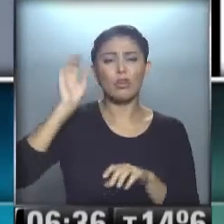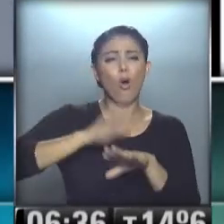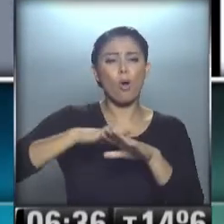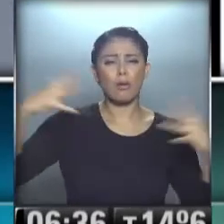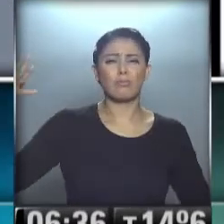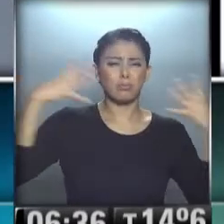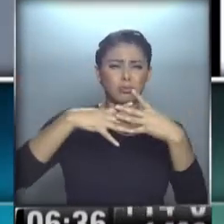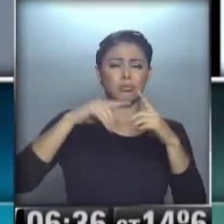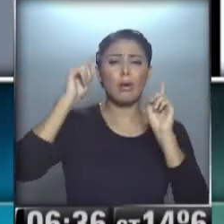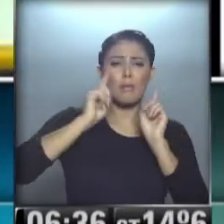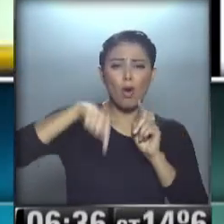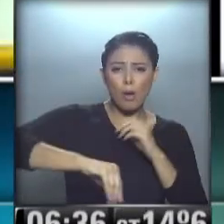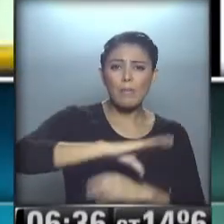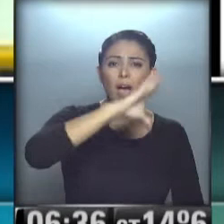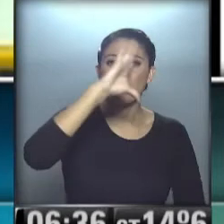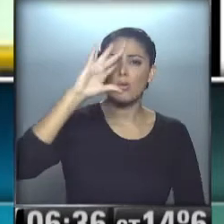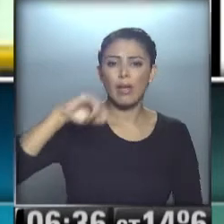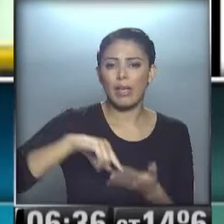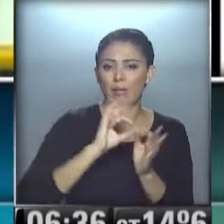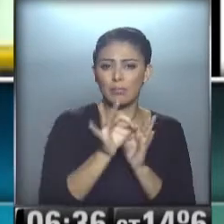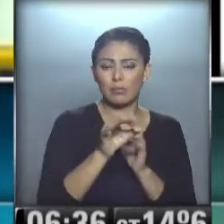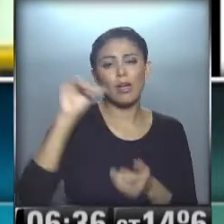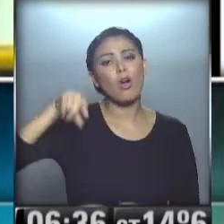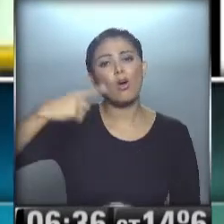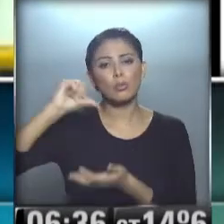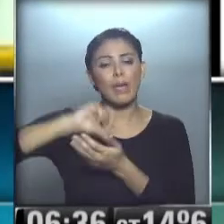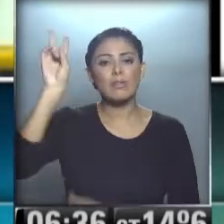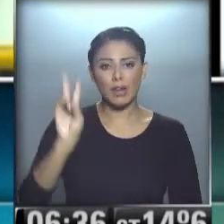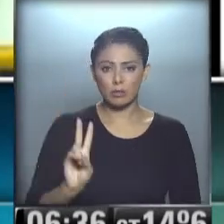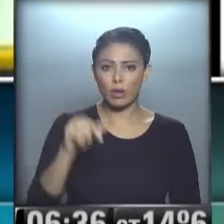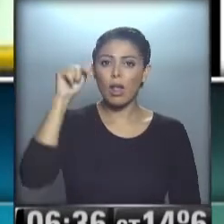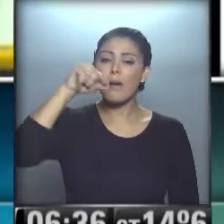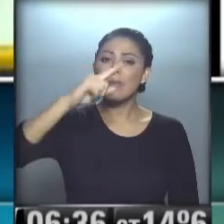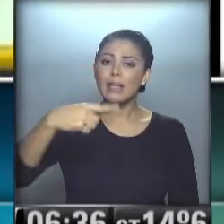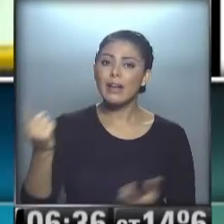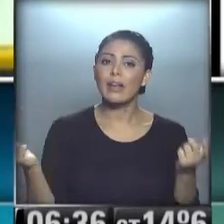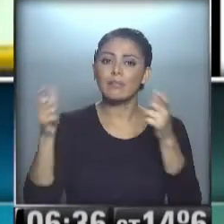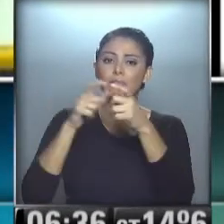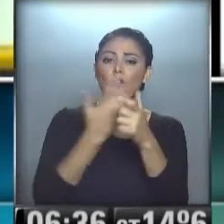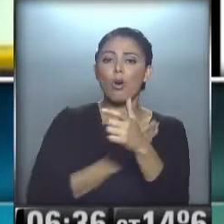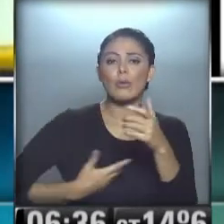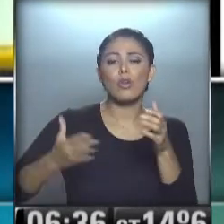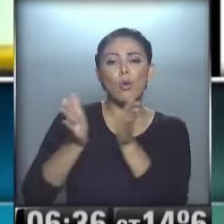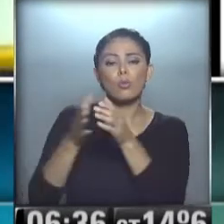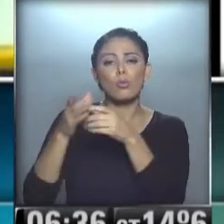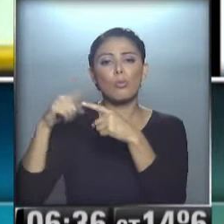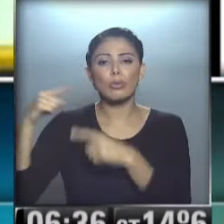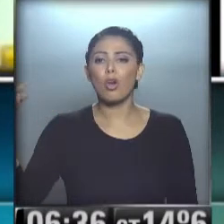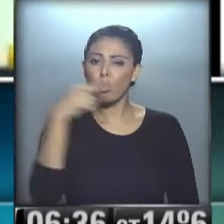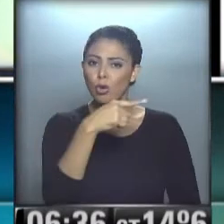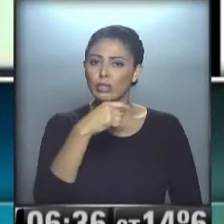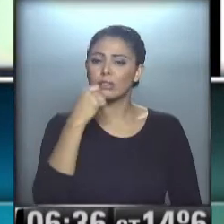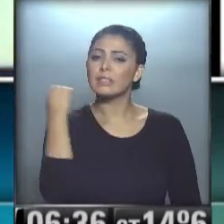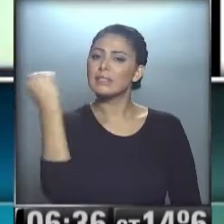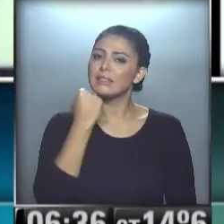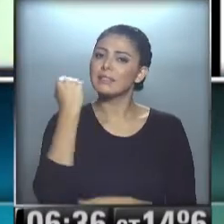madrugada... ...en la región de Dostex. En tanto, en Venezuela... ...vuelven a reunirse mañana el gobierno y la oposición... ...para superar la